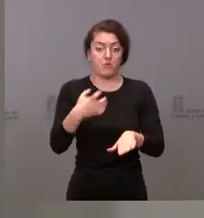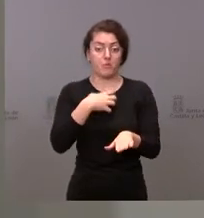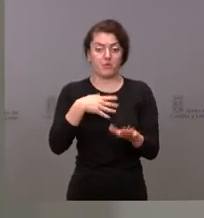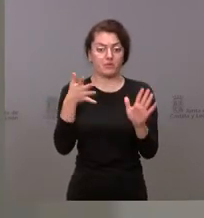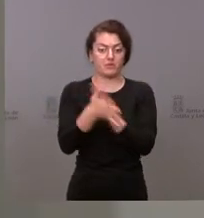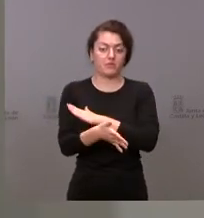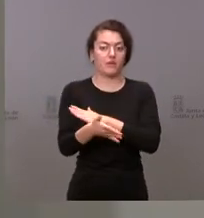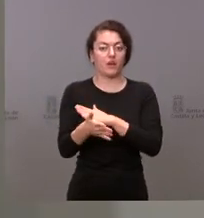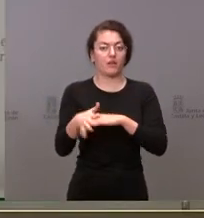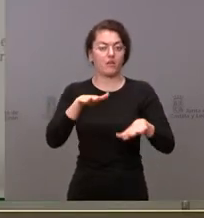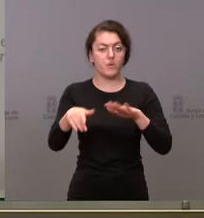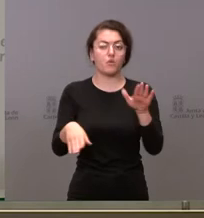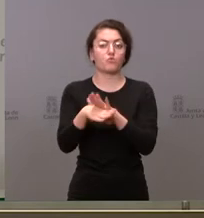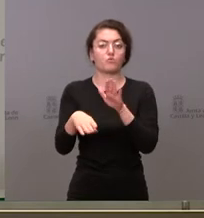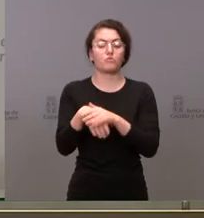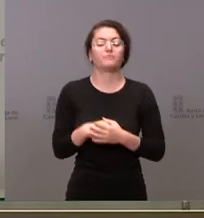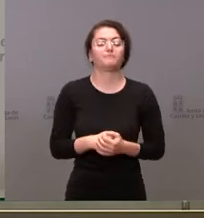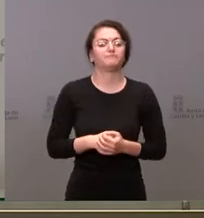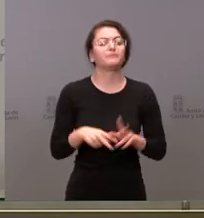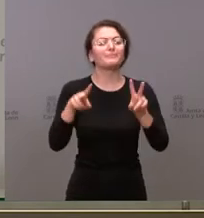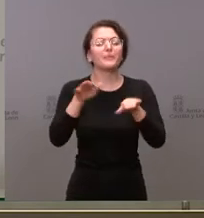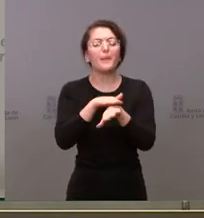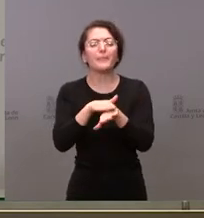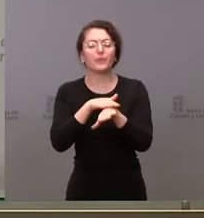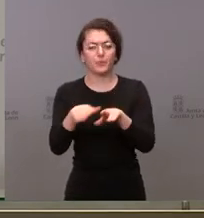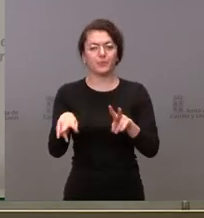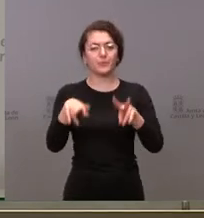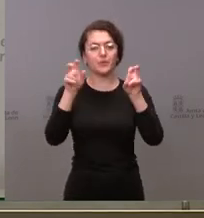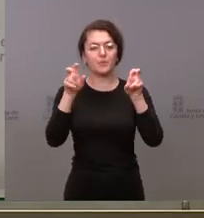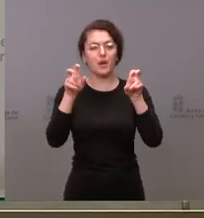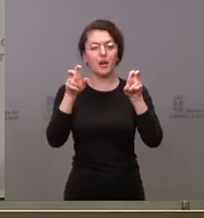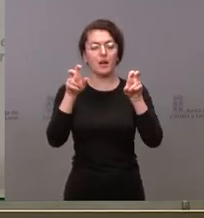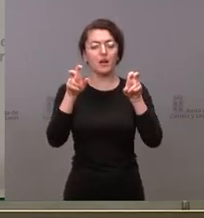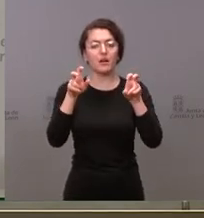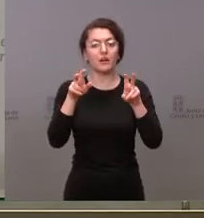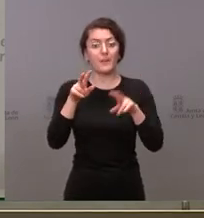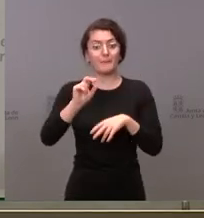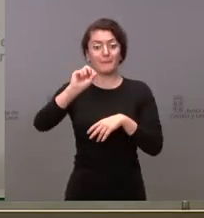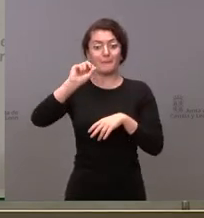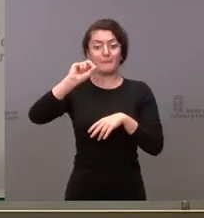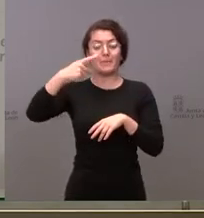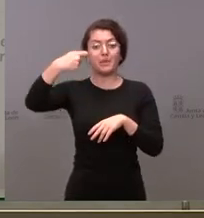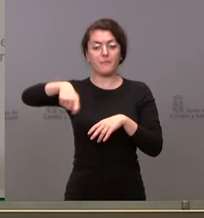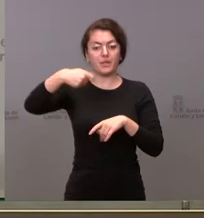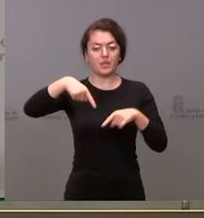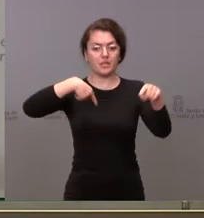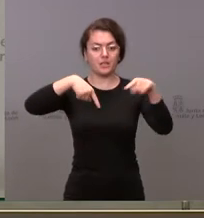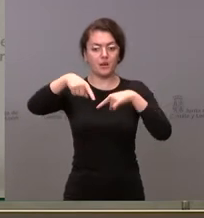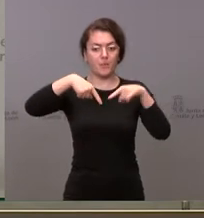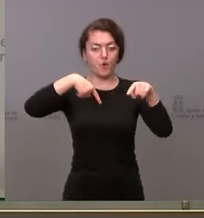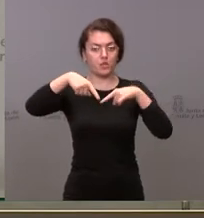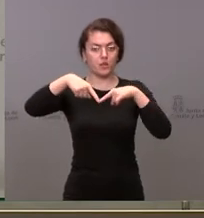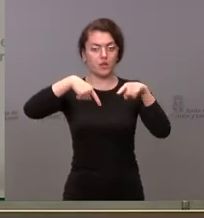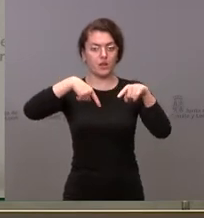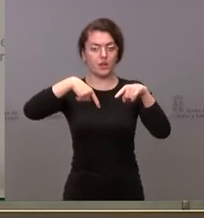es la situación y sobre el tema perdone vicepresidente del transporte de ambulancias a que acaba